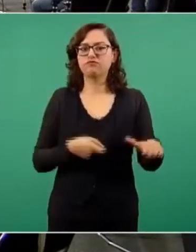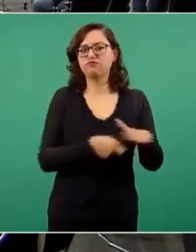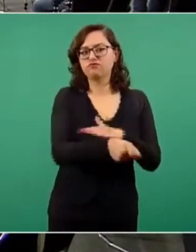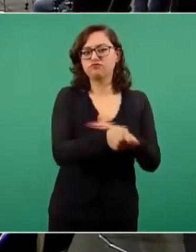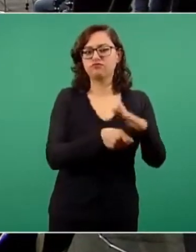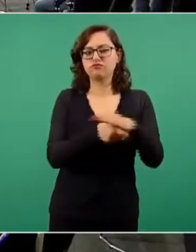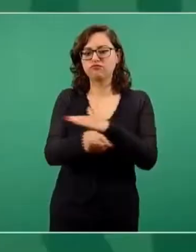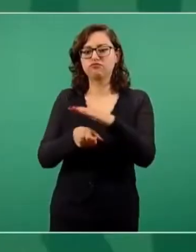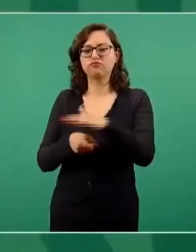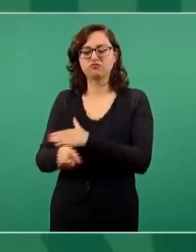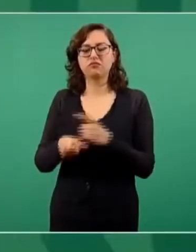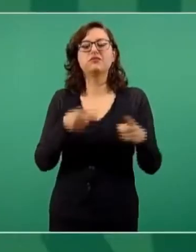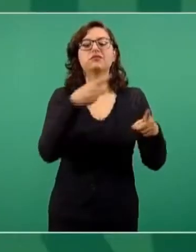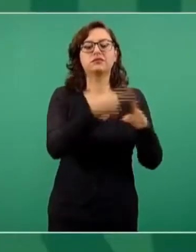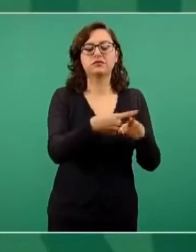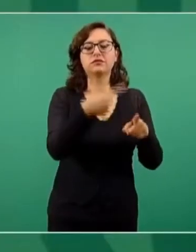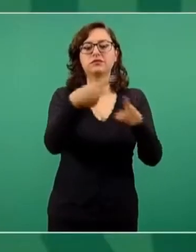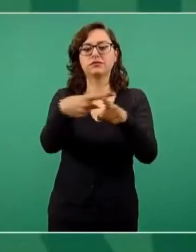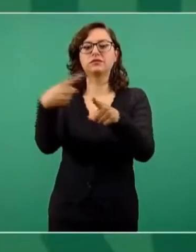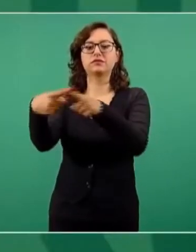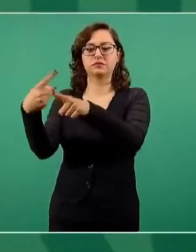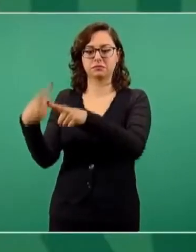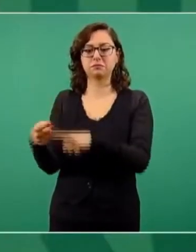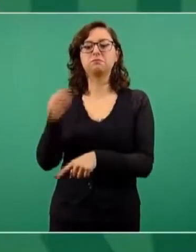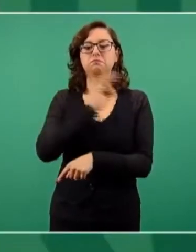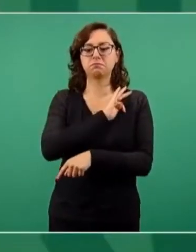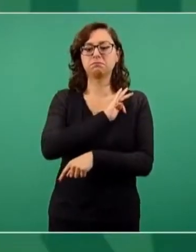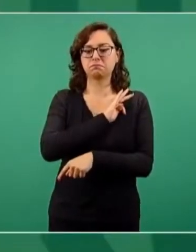Estados Unidos.